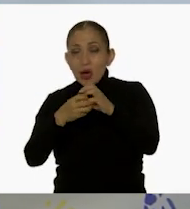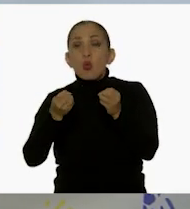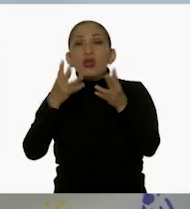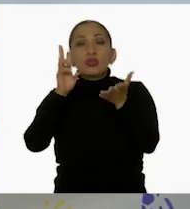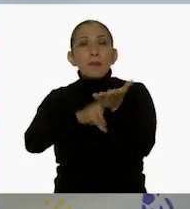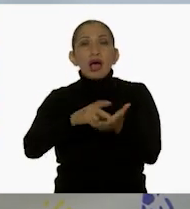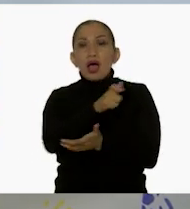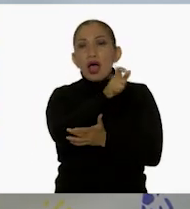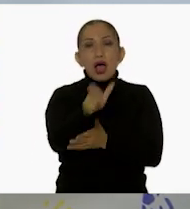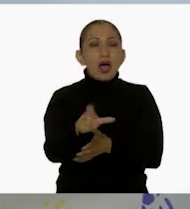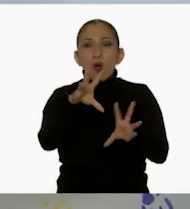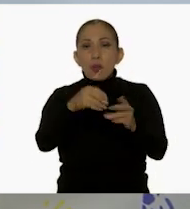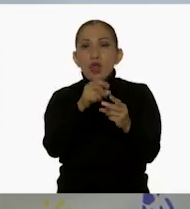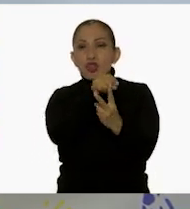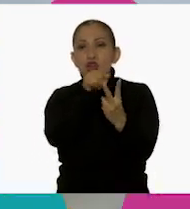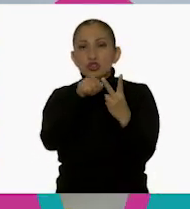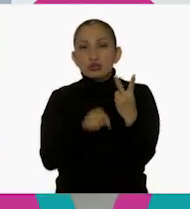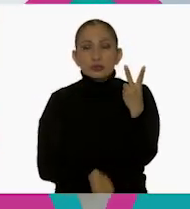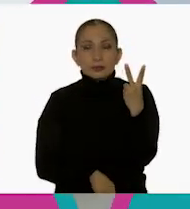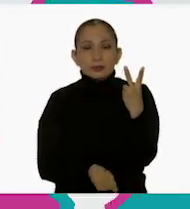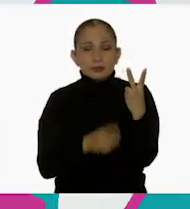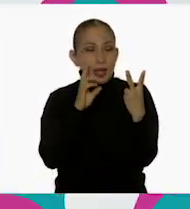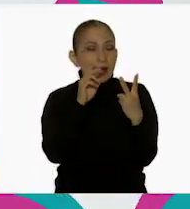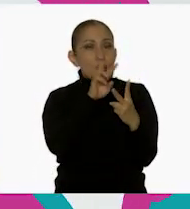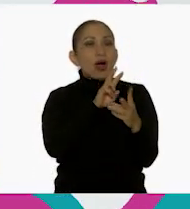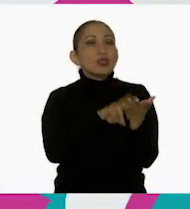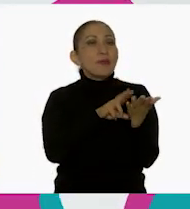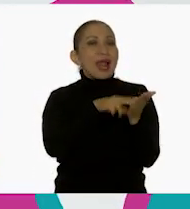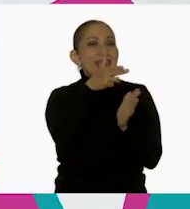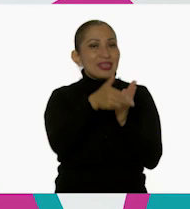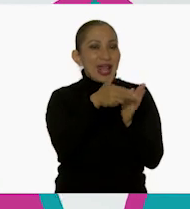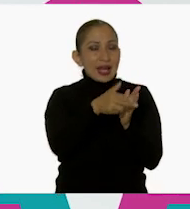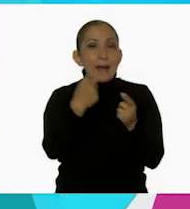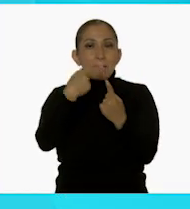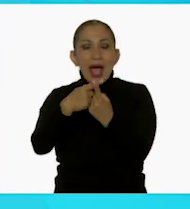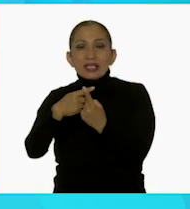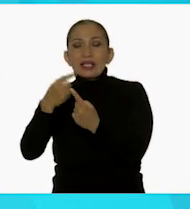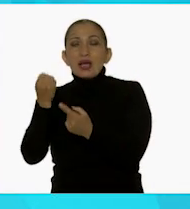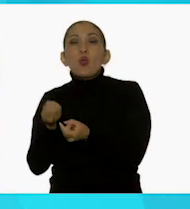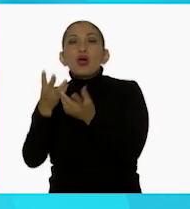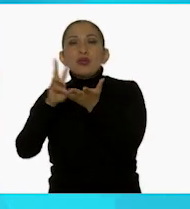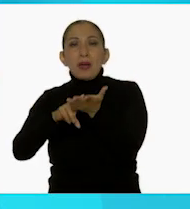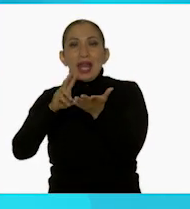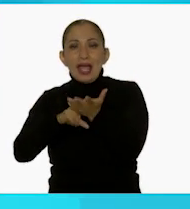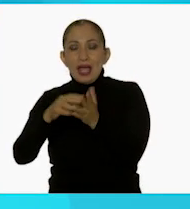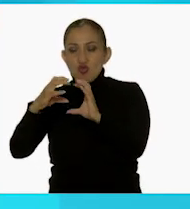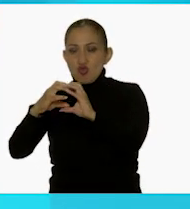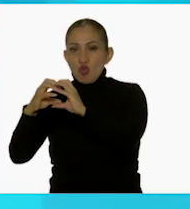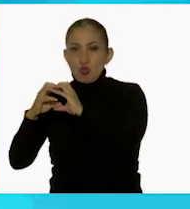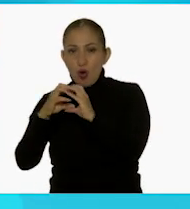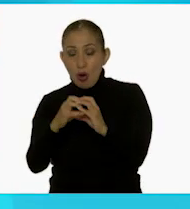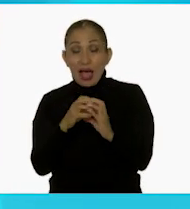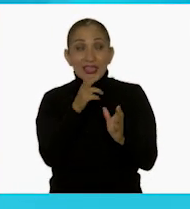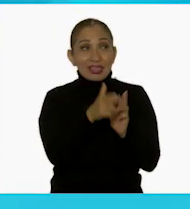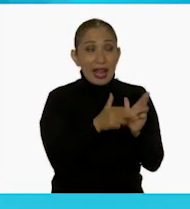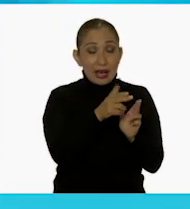pagar? Vamos a sumar lo que cuesta el trenecito con los dados. Muy bien. Vamos a hacerlo. El trenecito cuesta 150